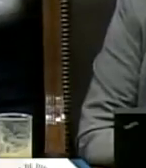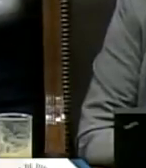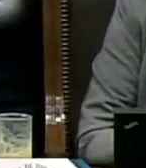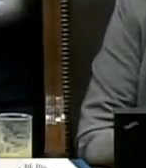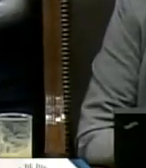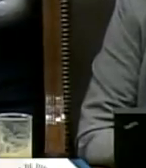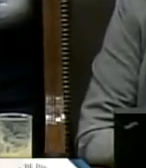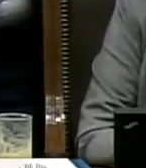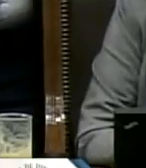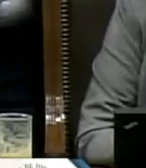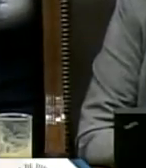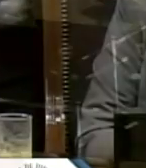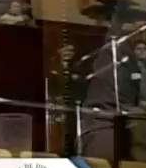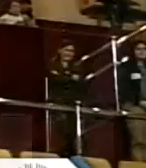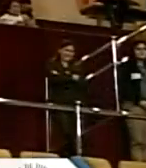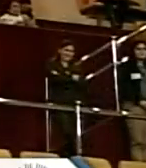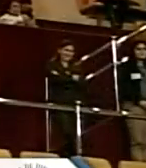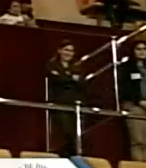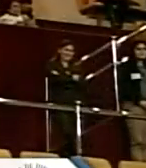bienvenidas a la cámara de diputados